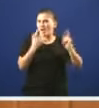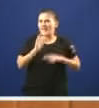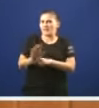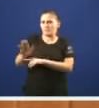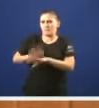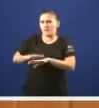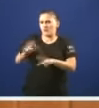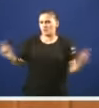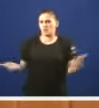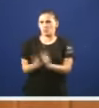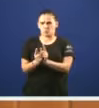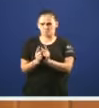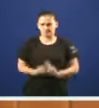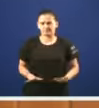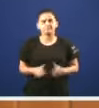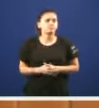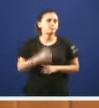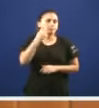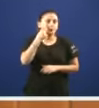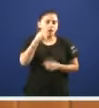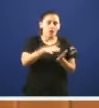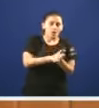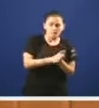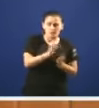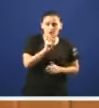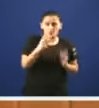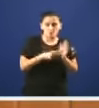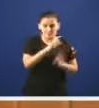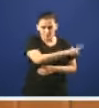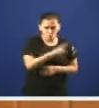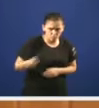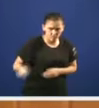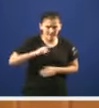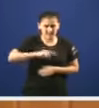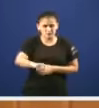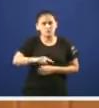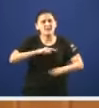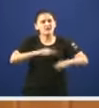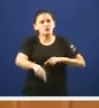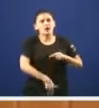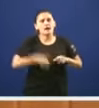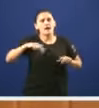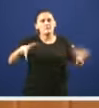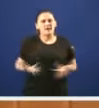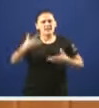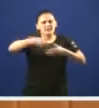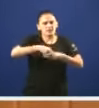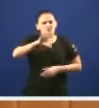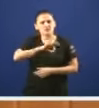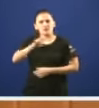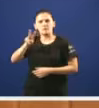extenderme nesta cuestión temos actas de 2011 na que o director xeral de emergencias interior o señor